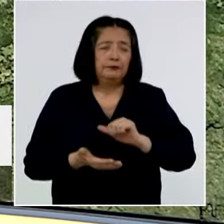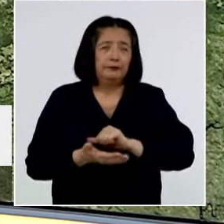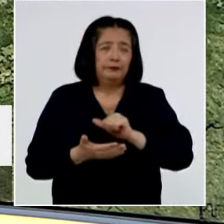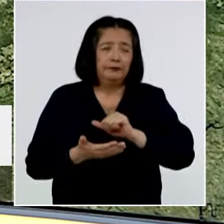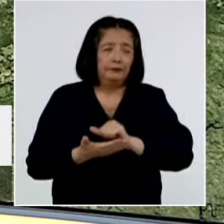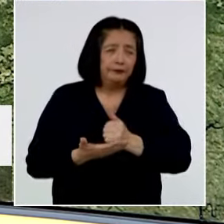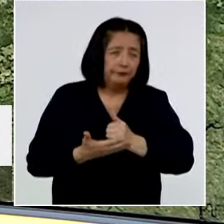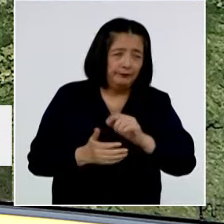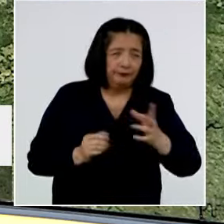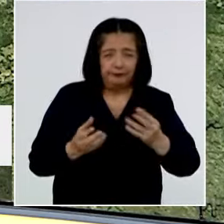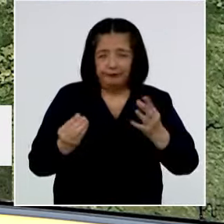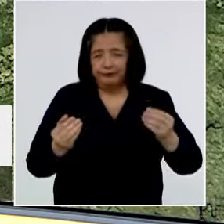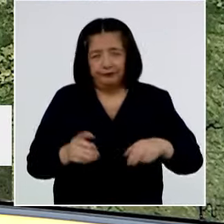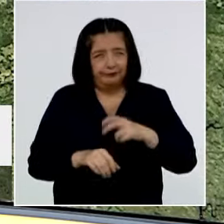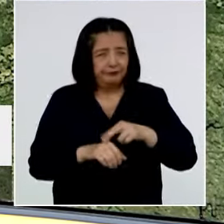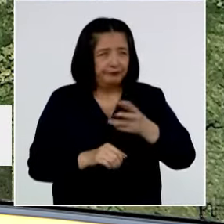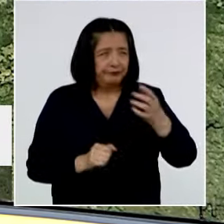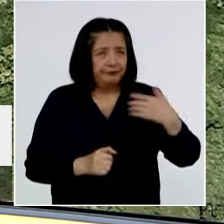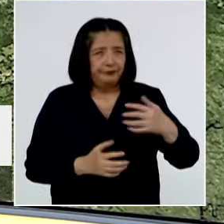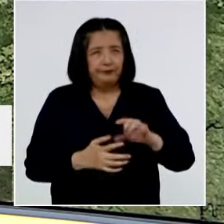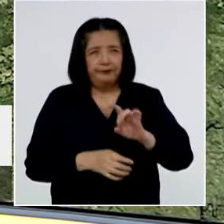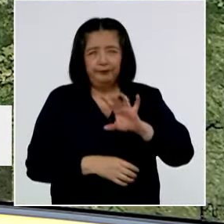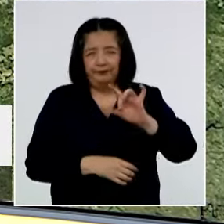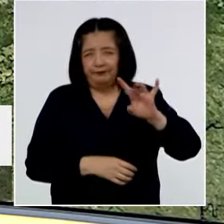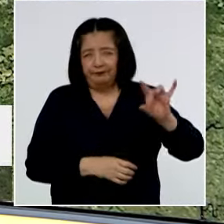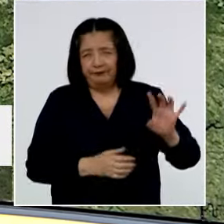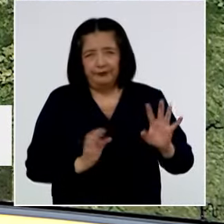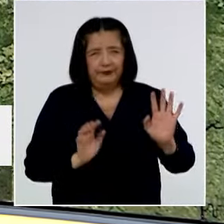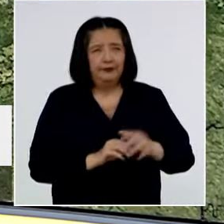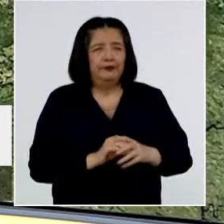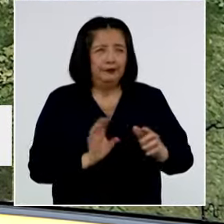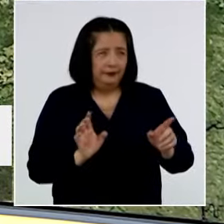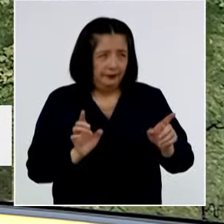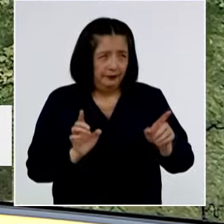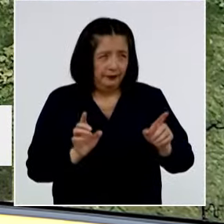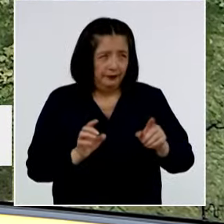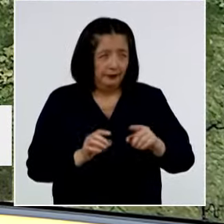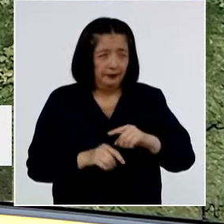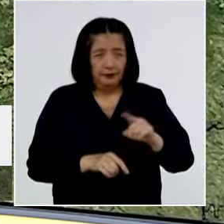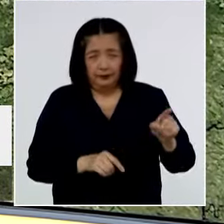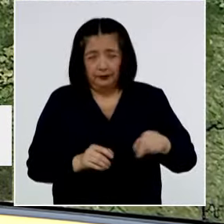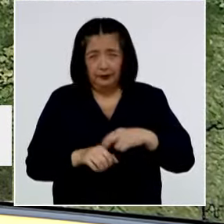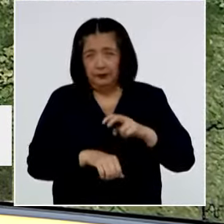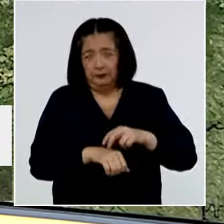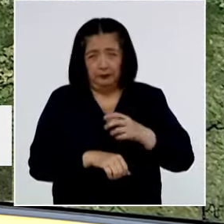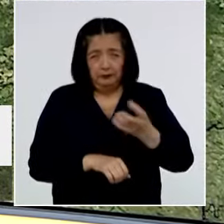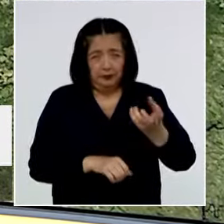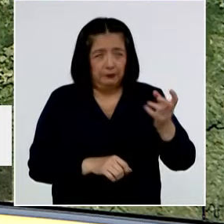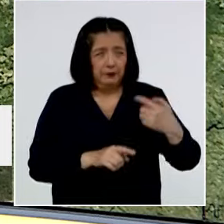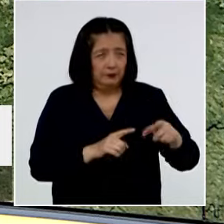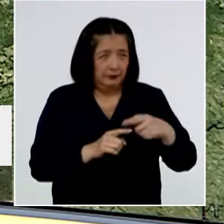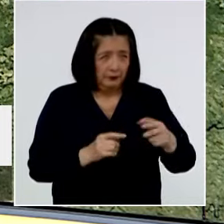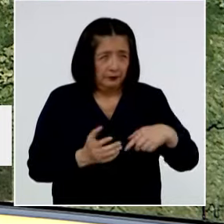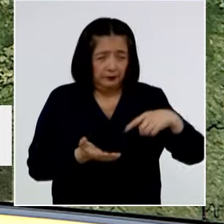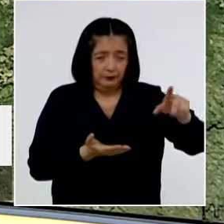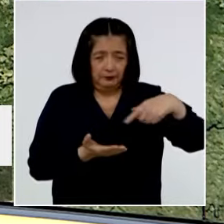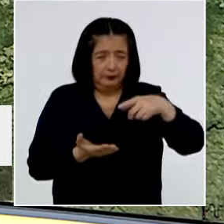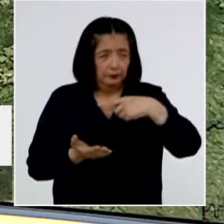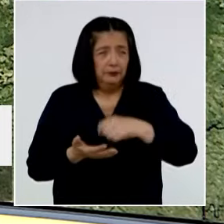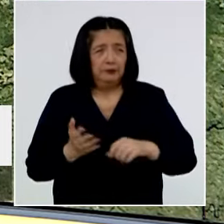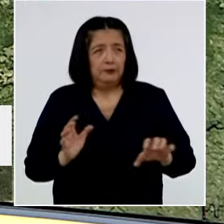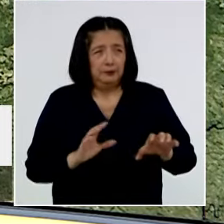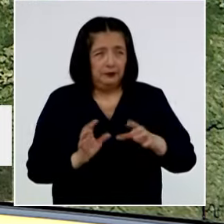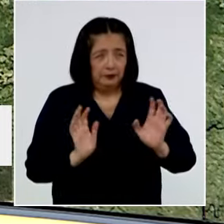que es muy papera, tiene una gran diversidad también de ahí. Incluso unas de esas papas, de esas distintas variedades, nos las han enviado para hacer